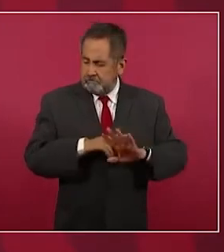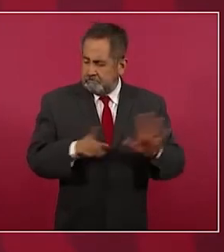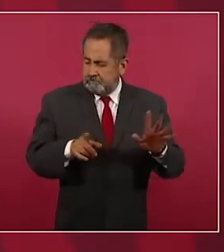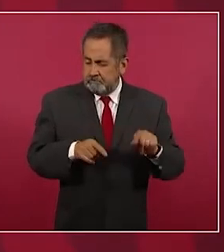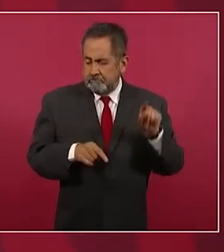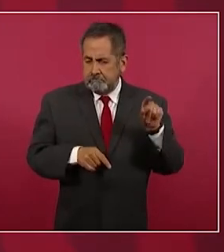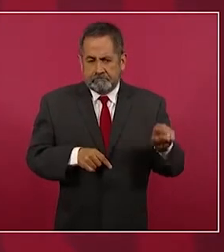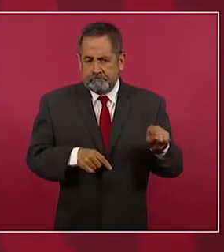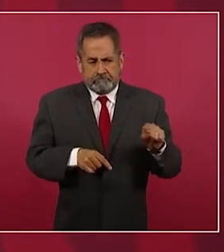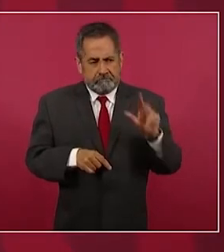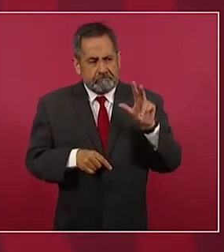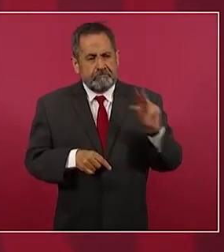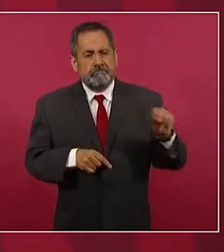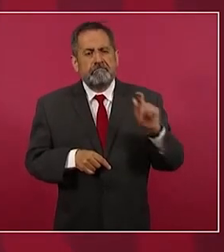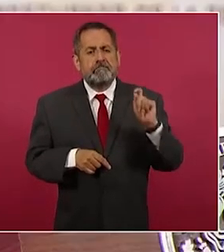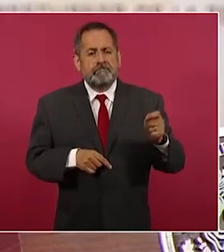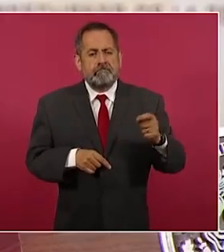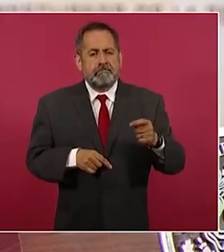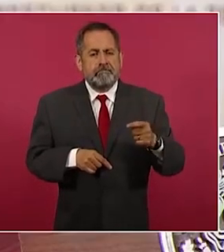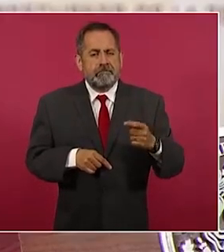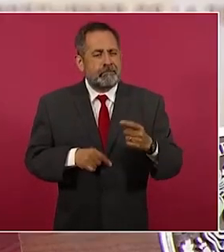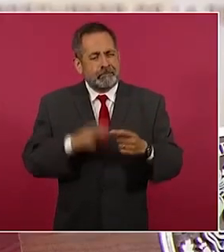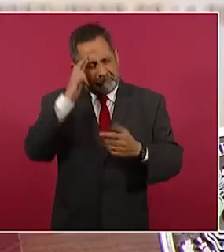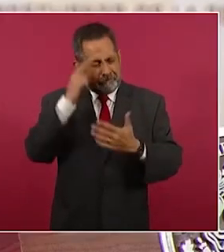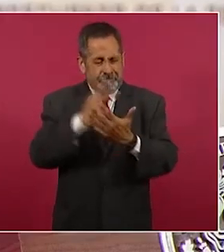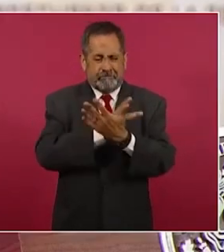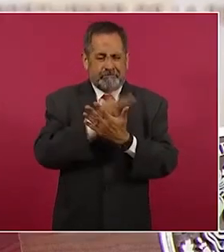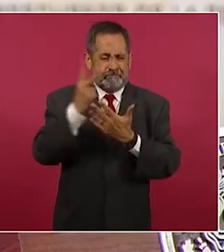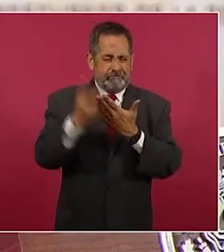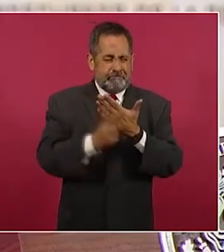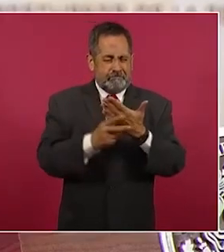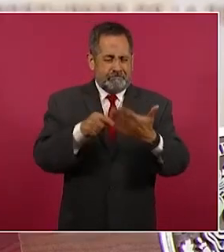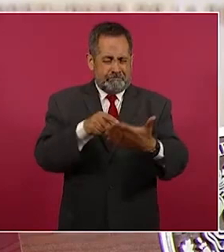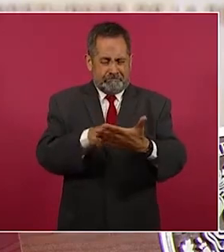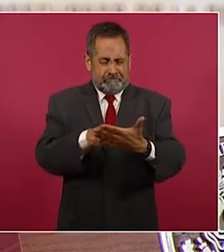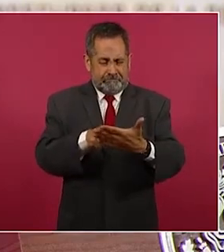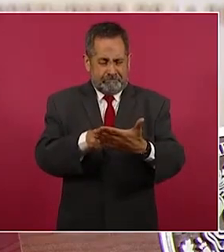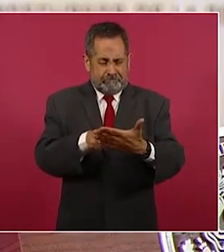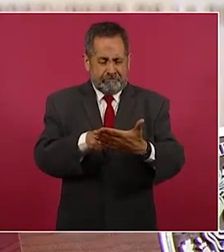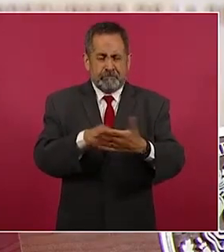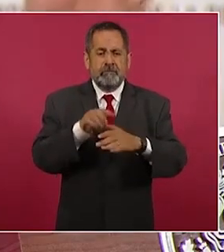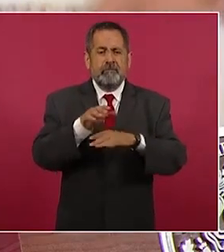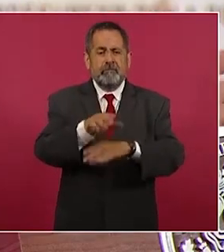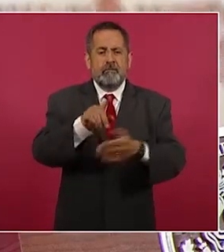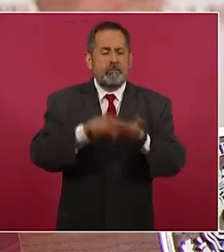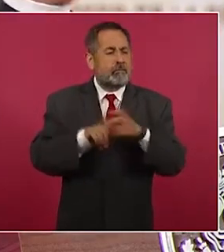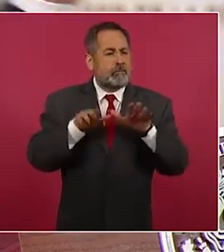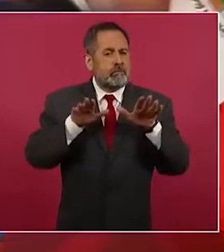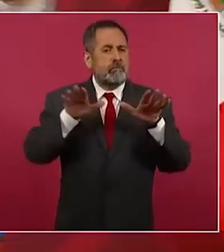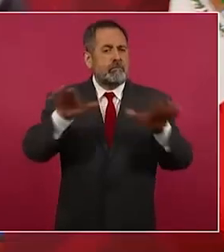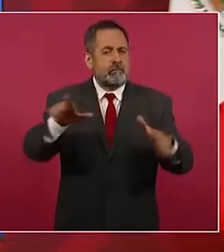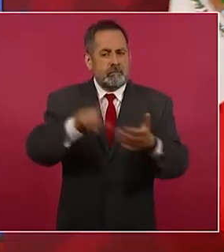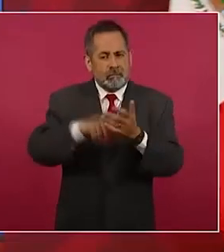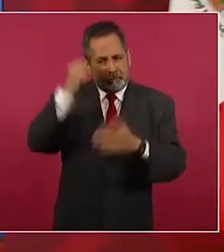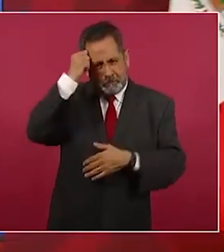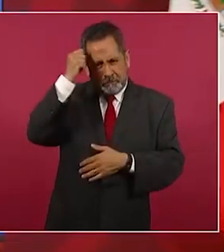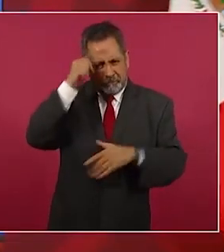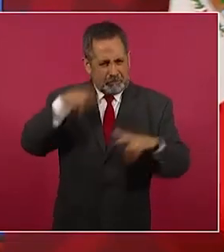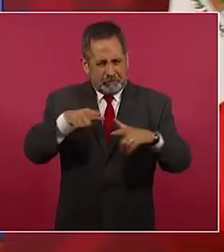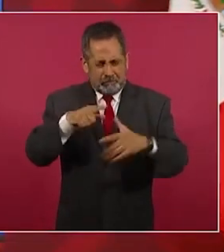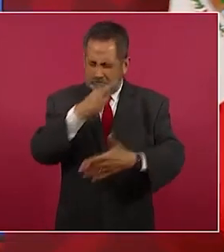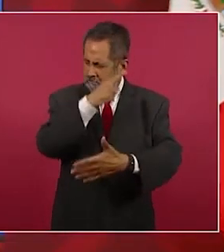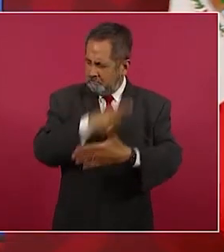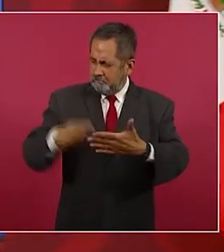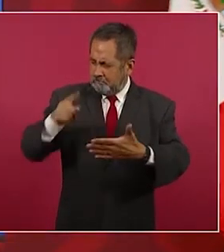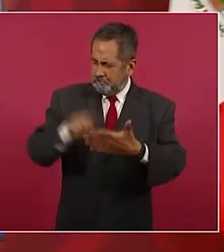el proyecto de hacer el aeropuerto en el lago de Texcoco